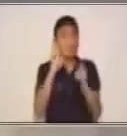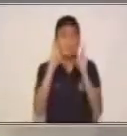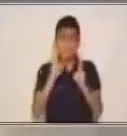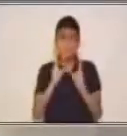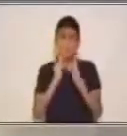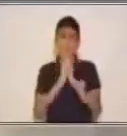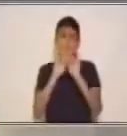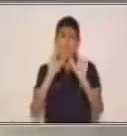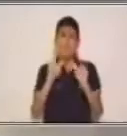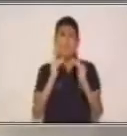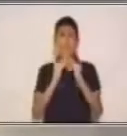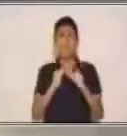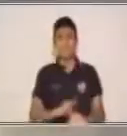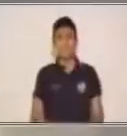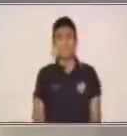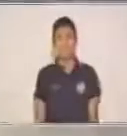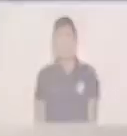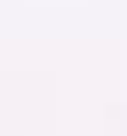quédate en casa.